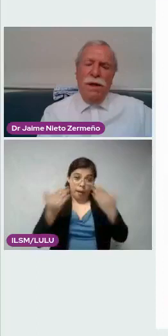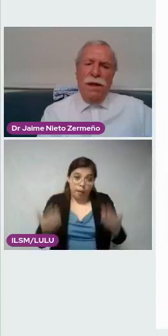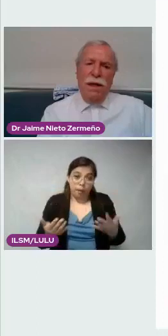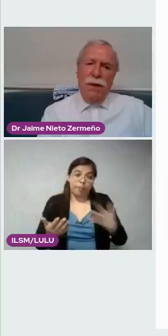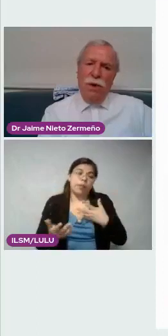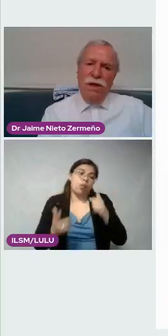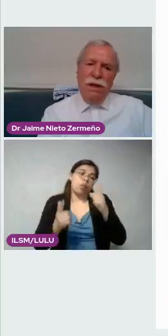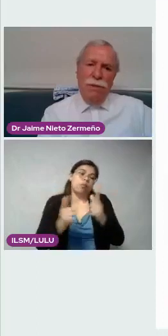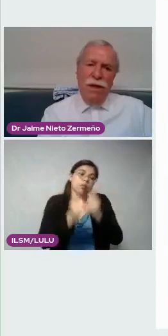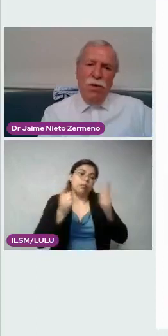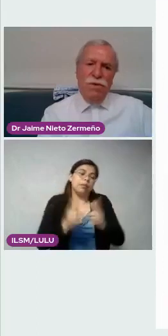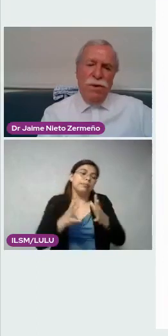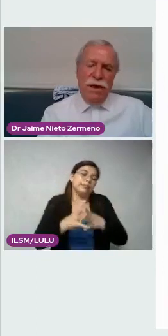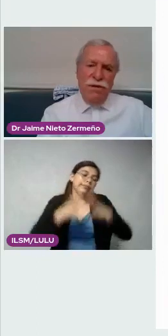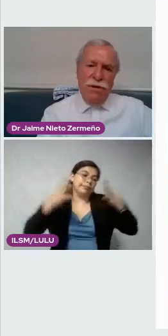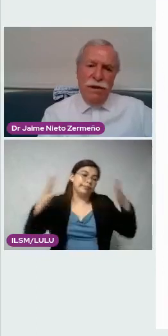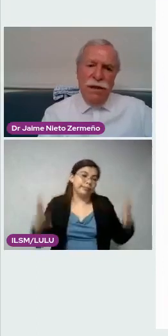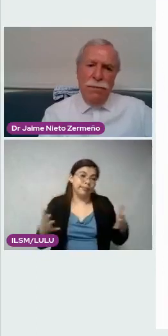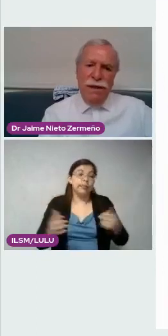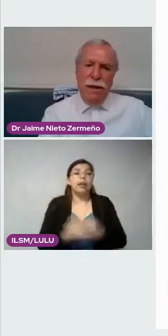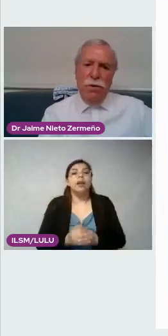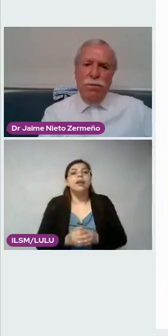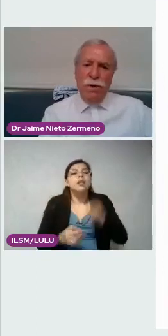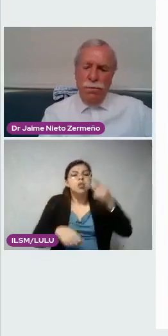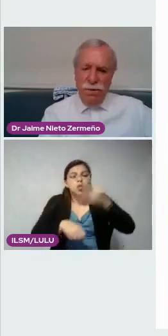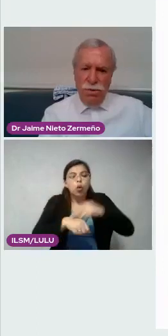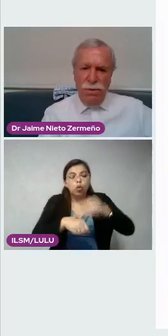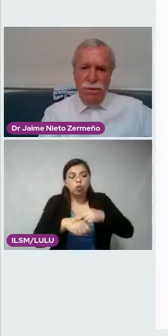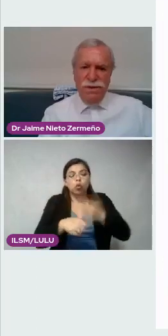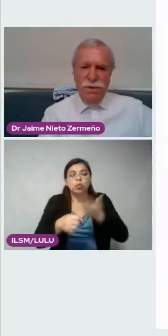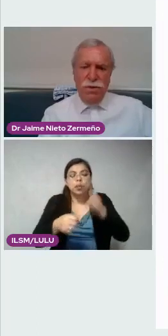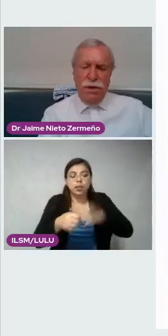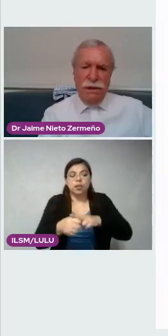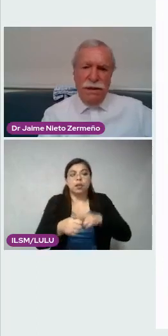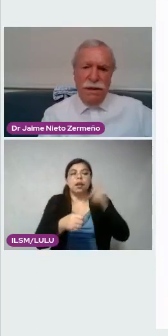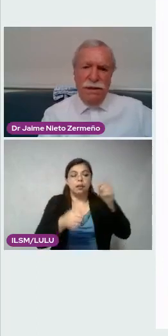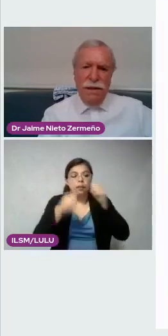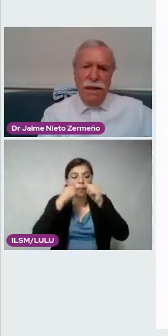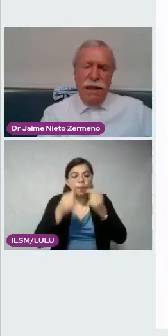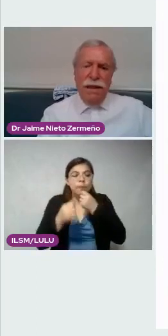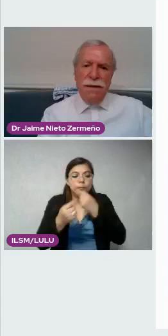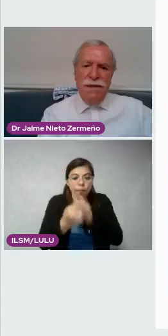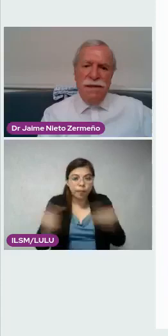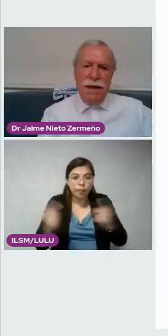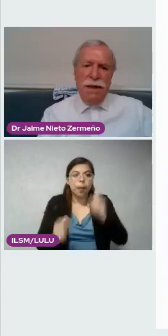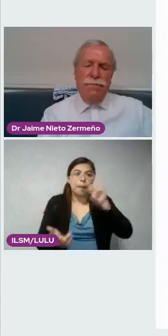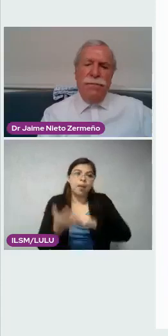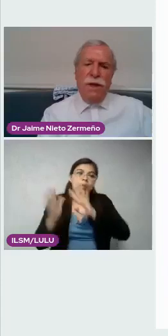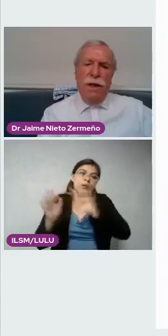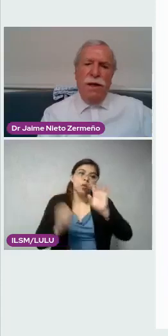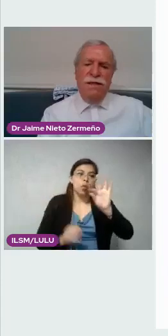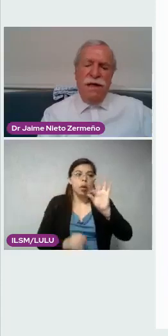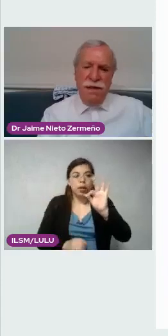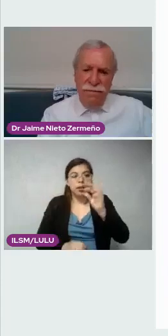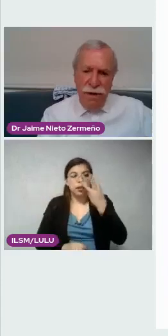enorme. El Boletín Médico del Hospital Infantil de México, que empezó en 1943, es la revista